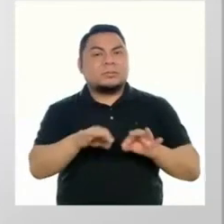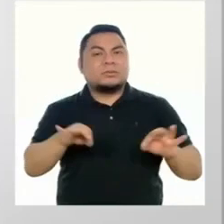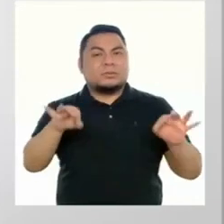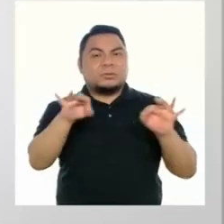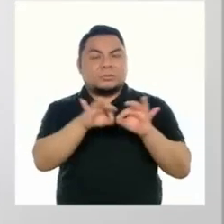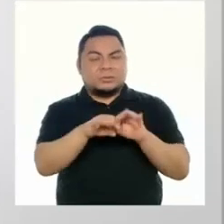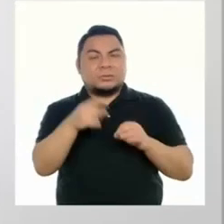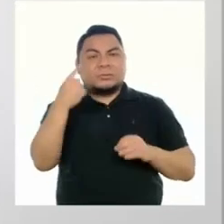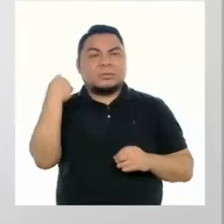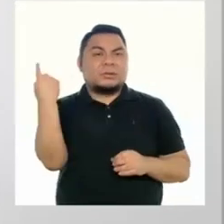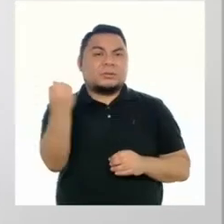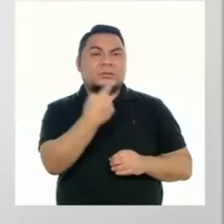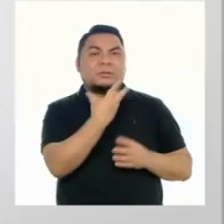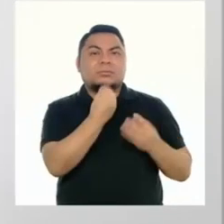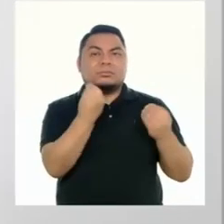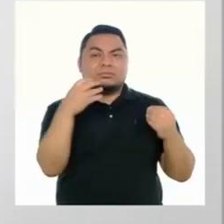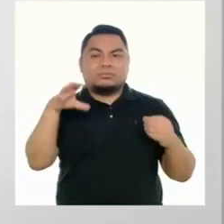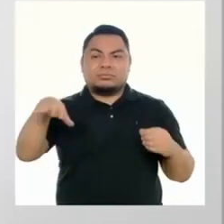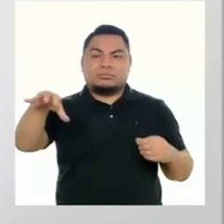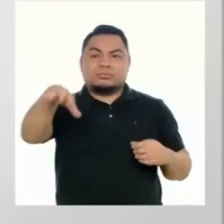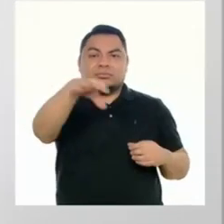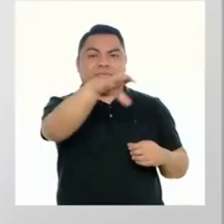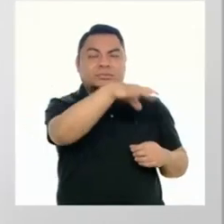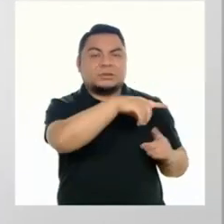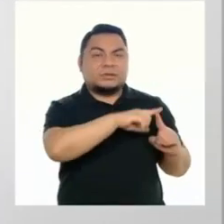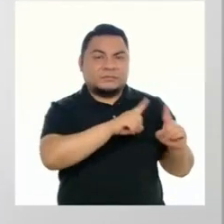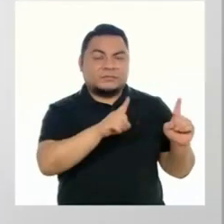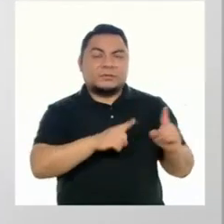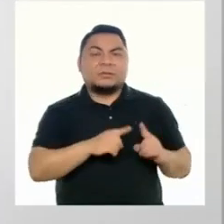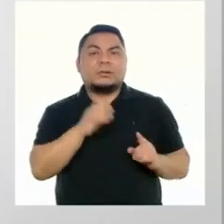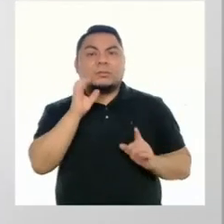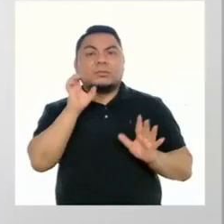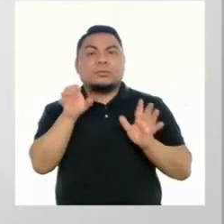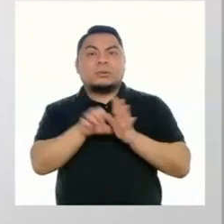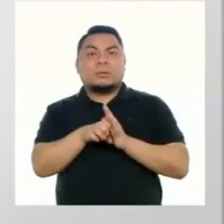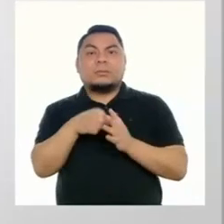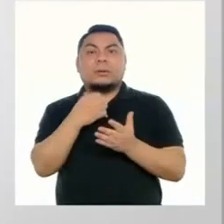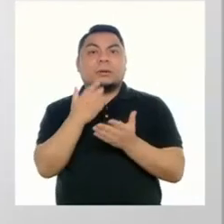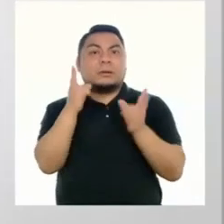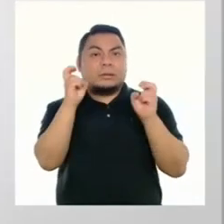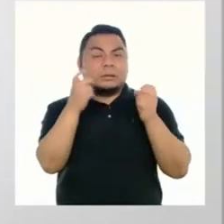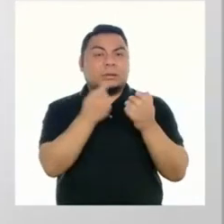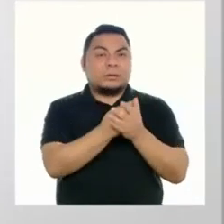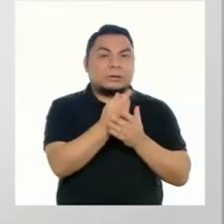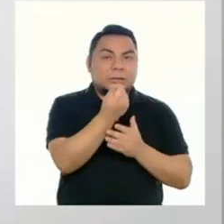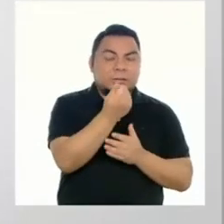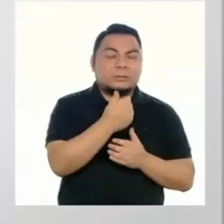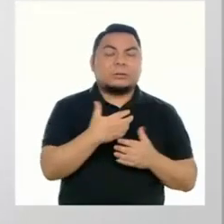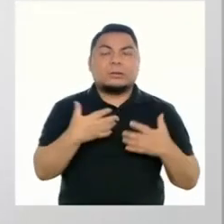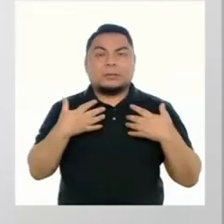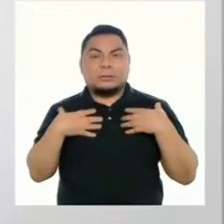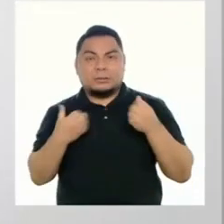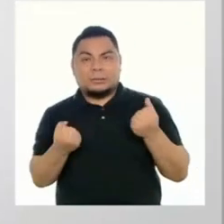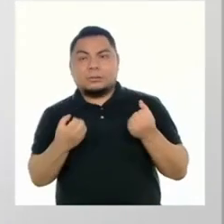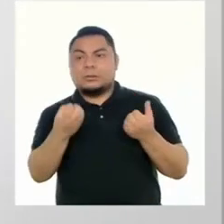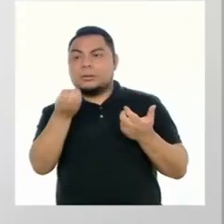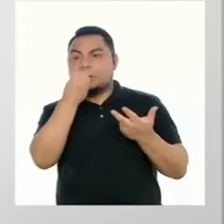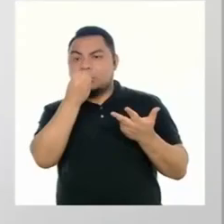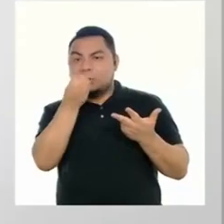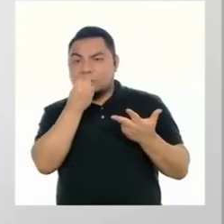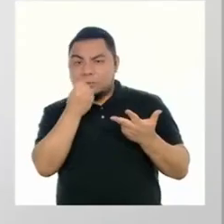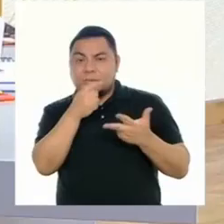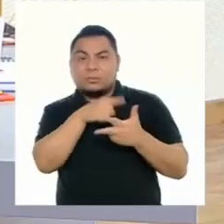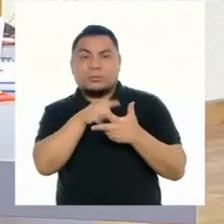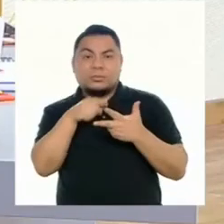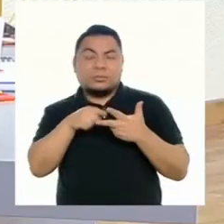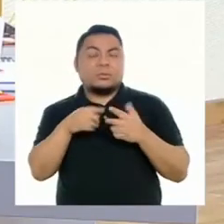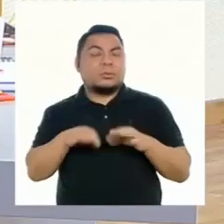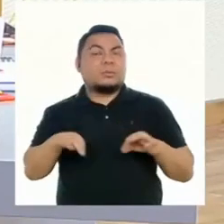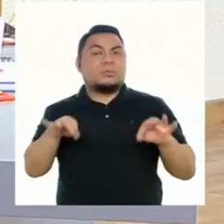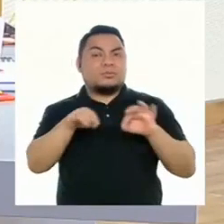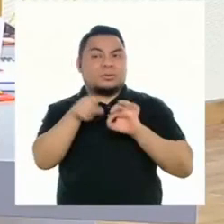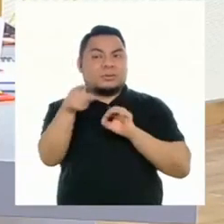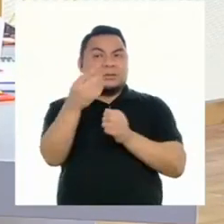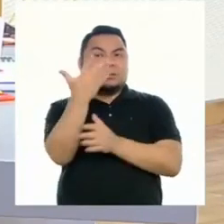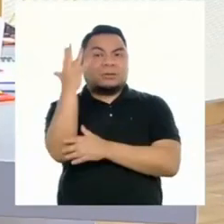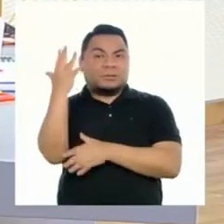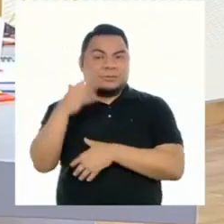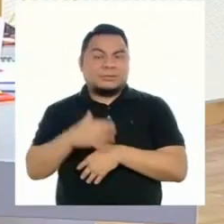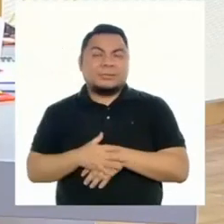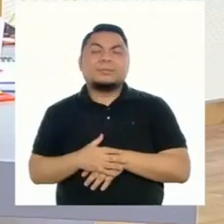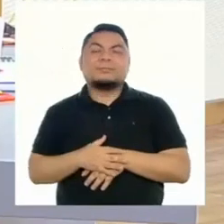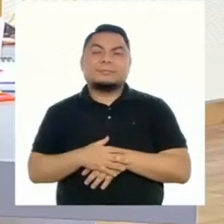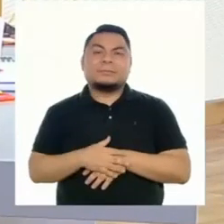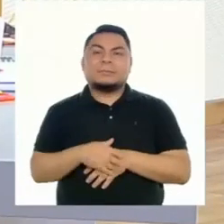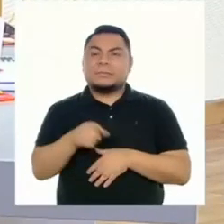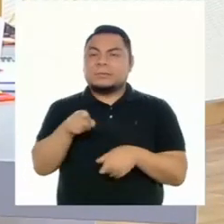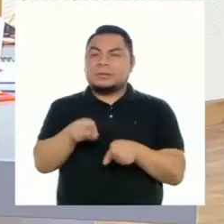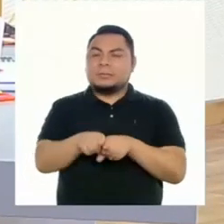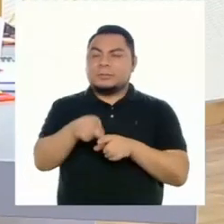y fundamental para muchos campos diferentes, como el económico, la salud y la alimentación de las personas. Y en general también